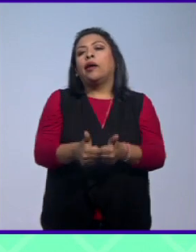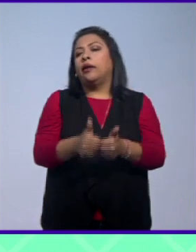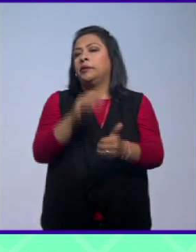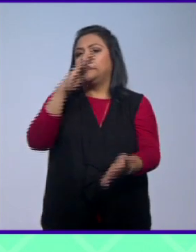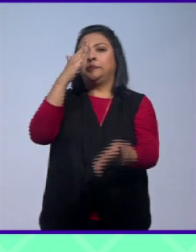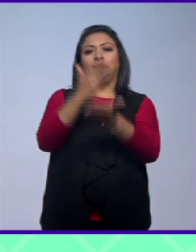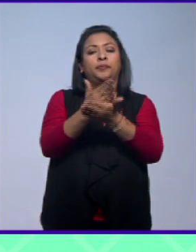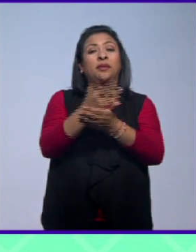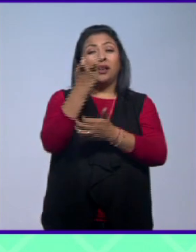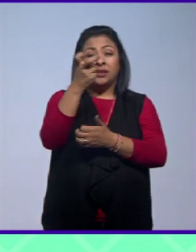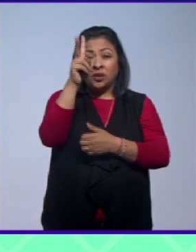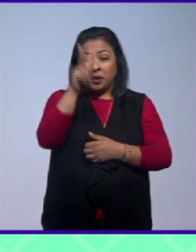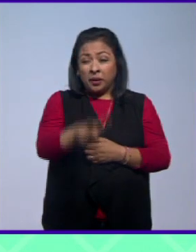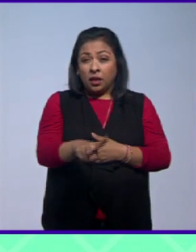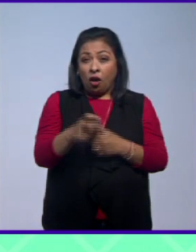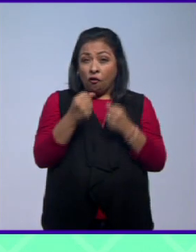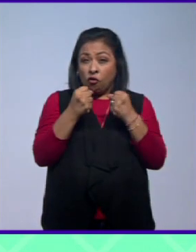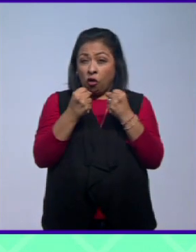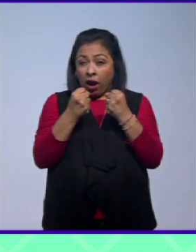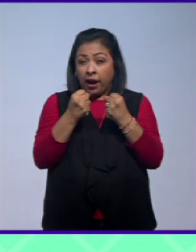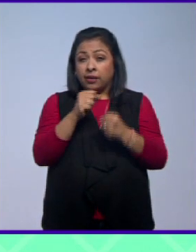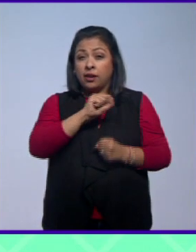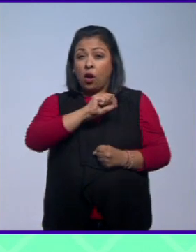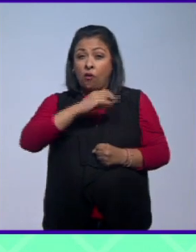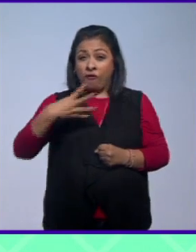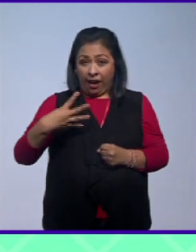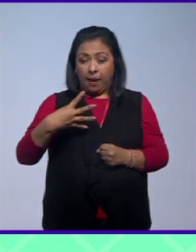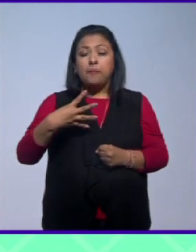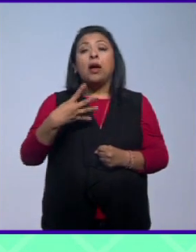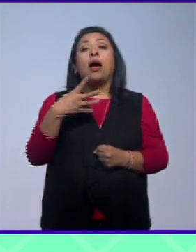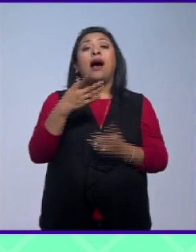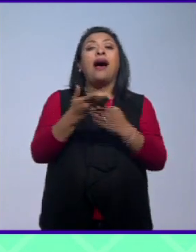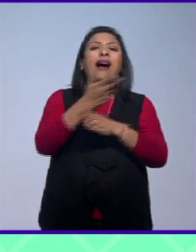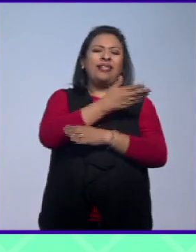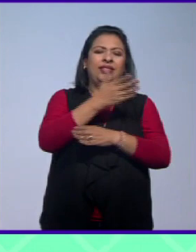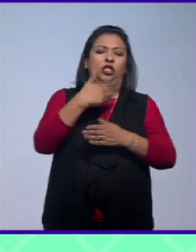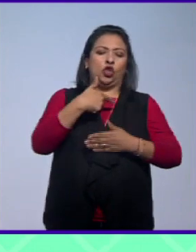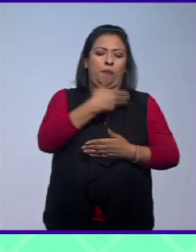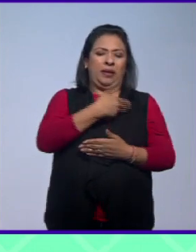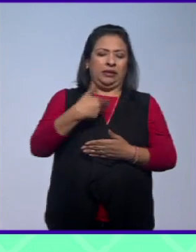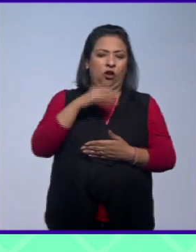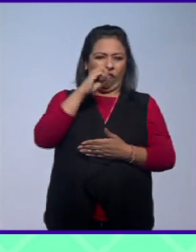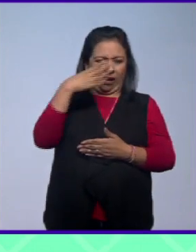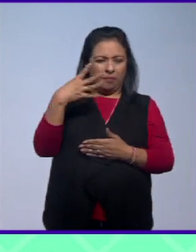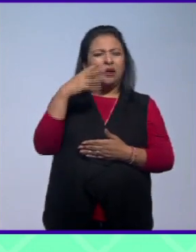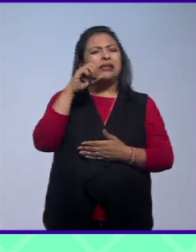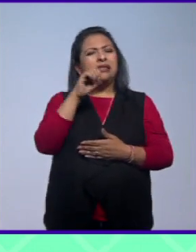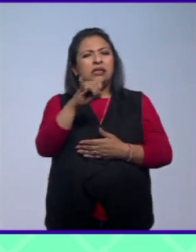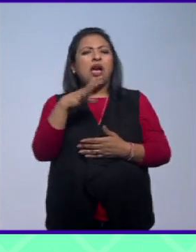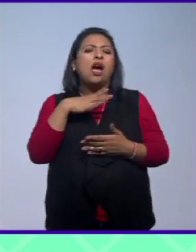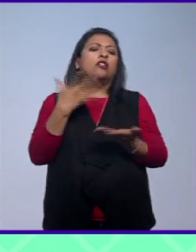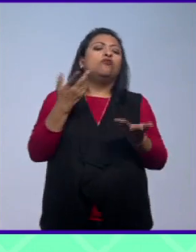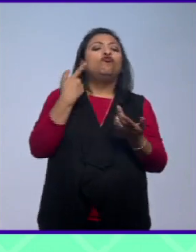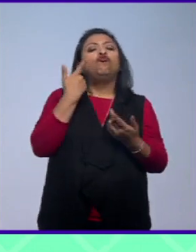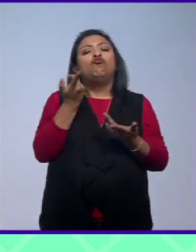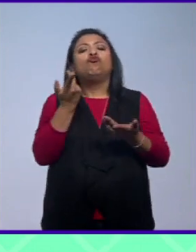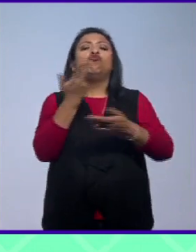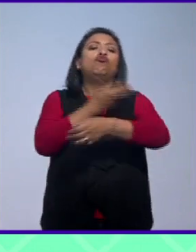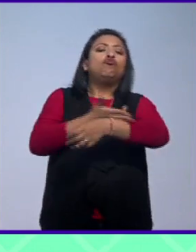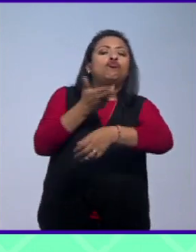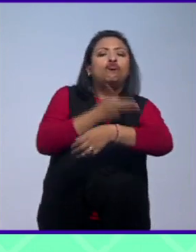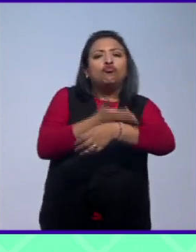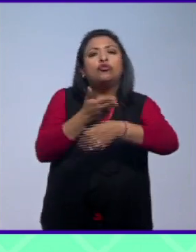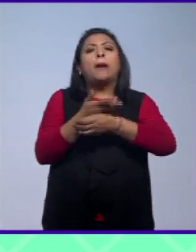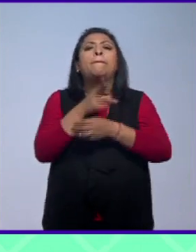fue muy fuerte con Obama lo único es que la reacción que hubo en su administración bueno sí fue tomar algunas medidas sí